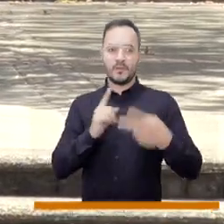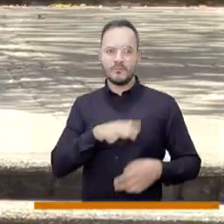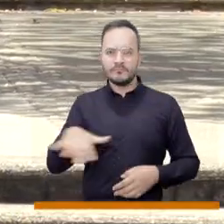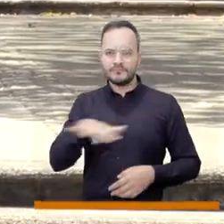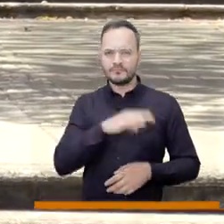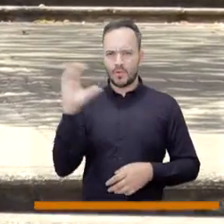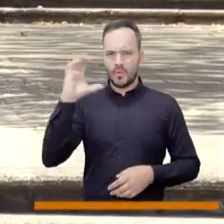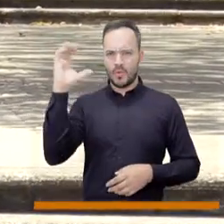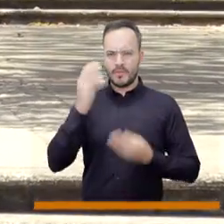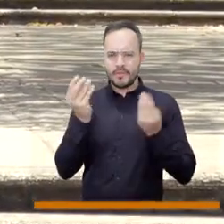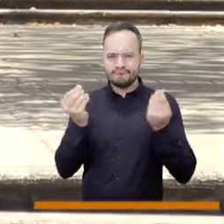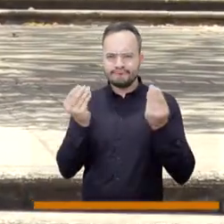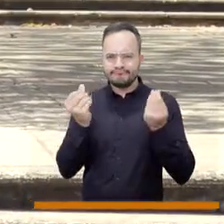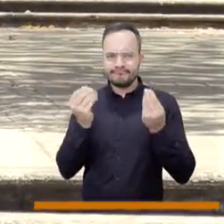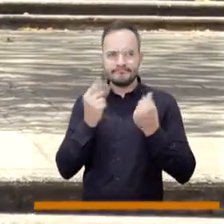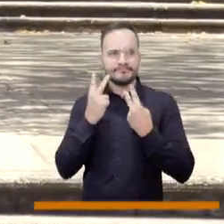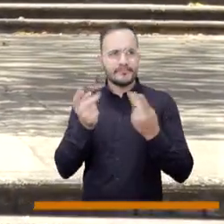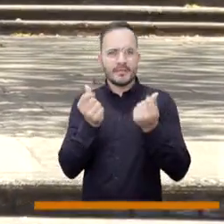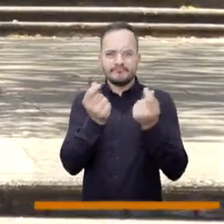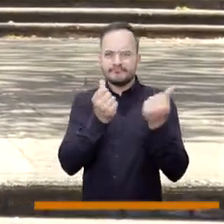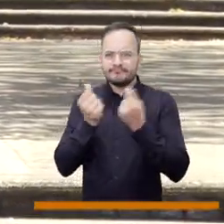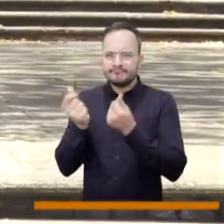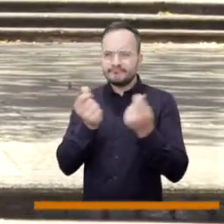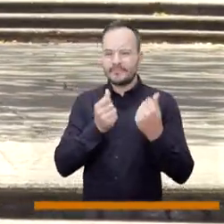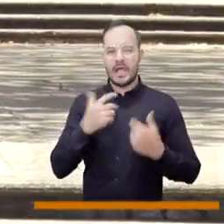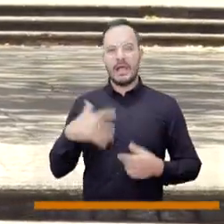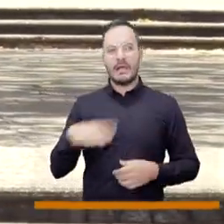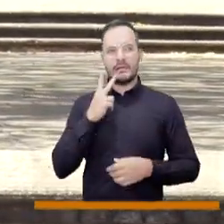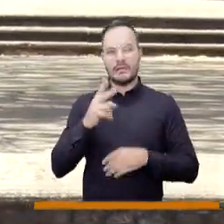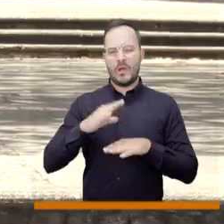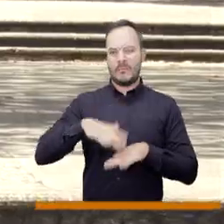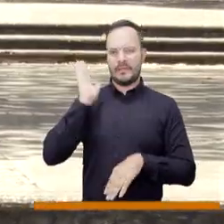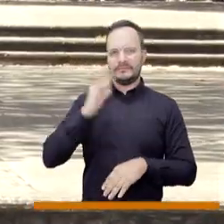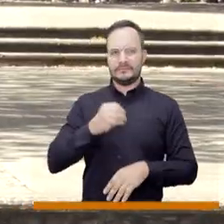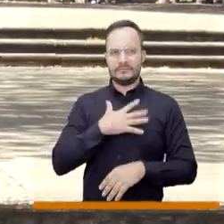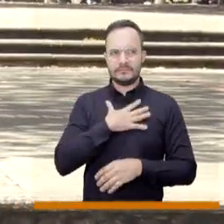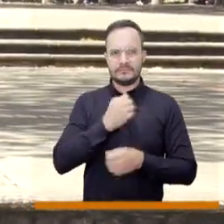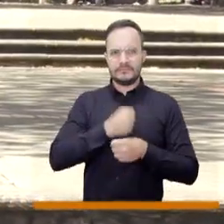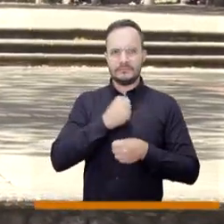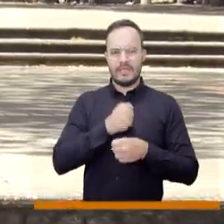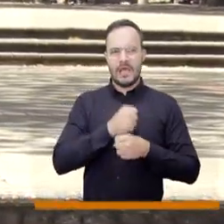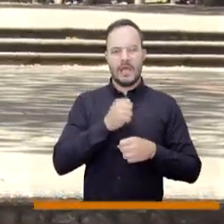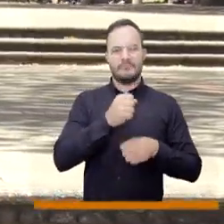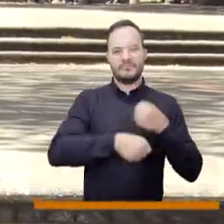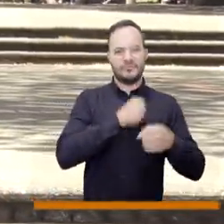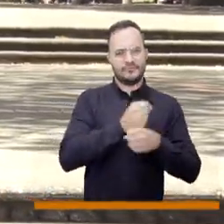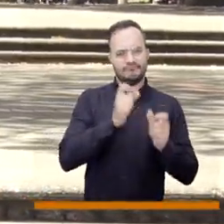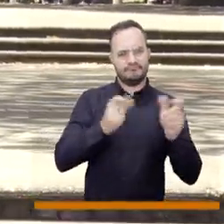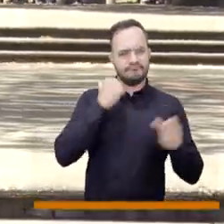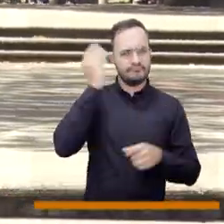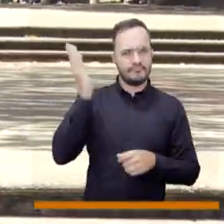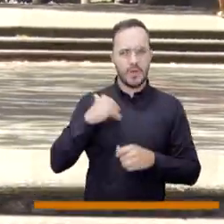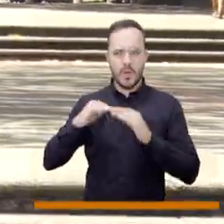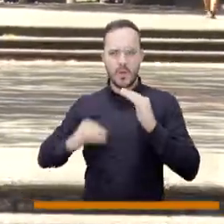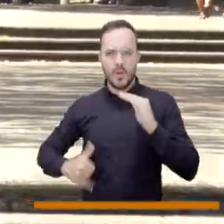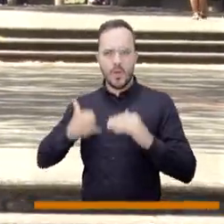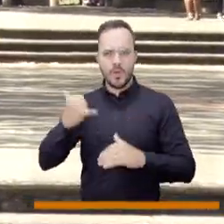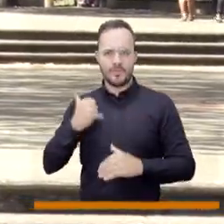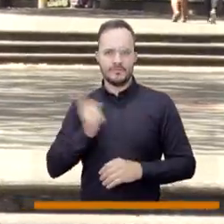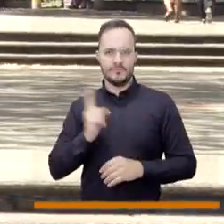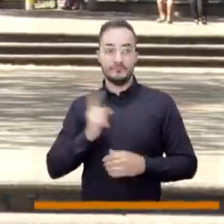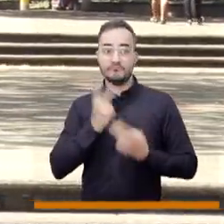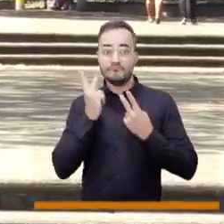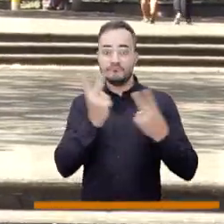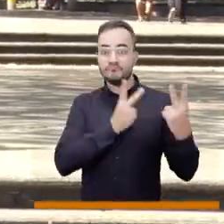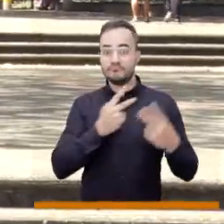la estructura económica del país y la poca capacidad de absorción de la mano de obra es generalizado. En la ciudad de Medellín, en el área metropolitana, vemos que es un